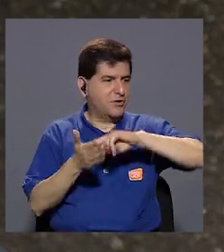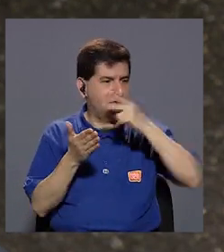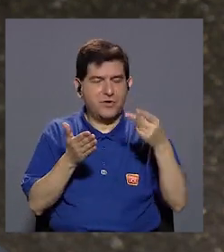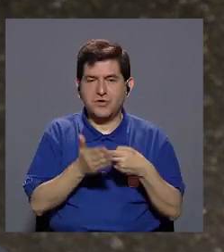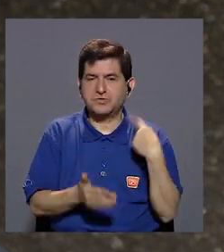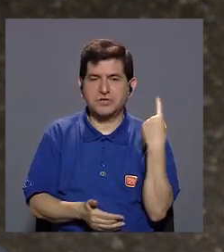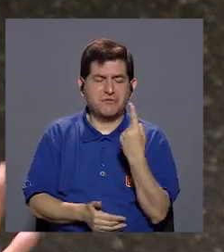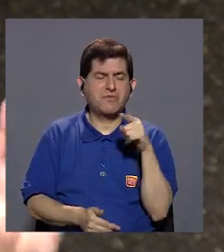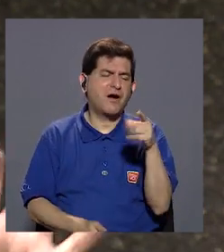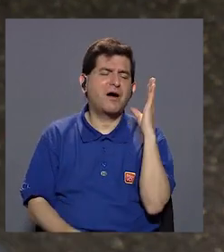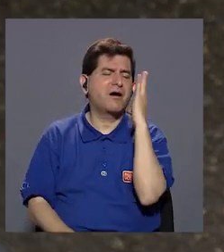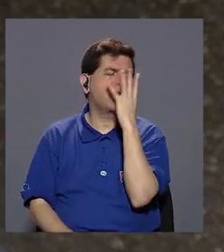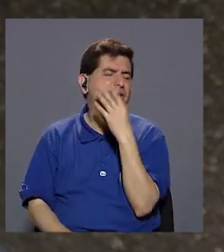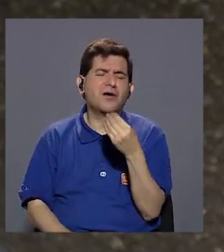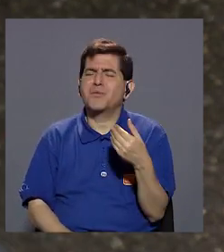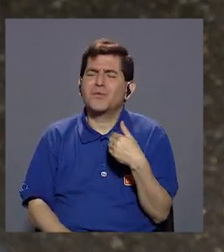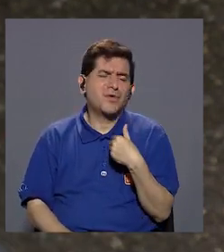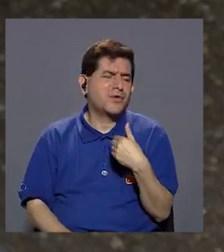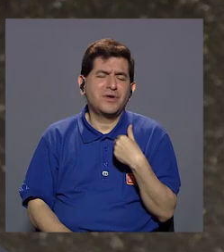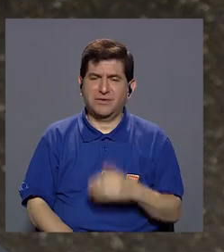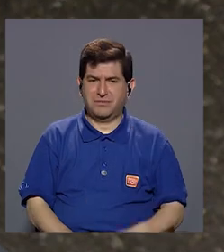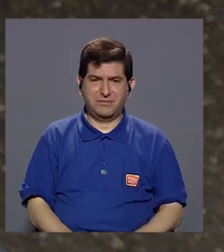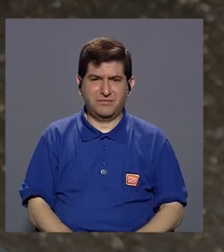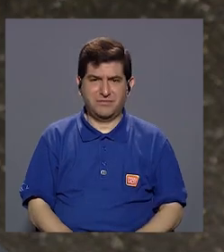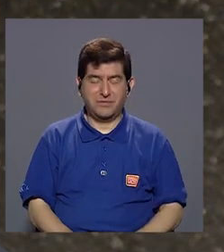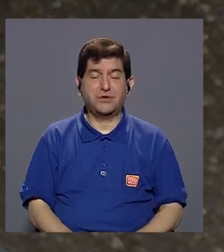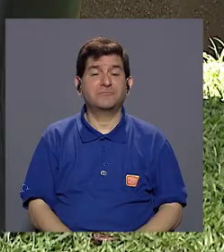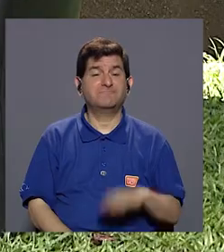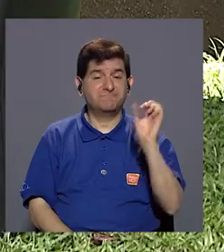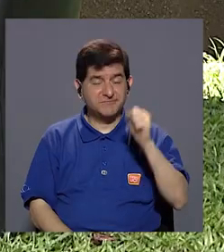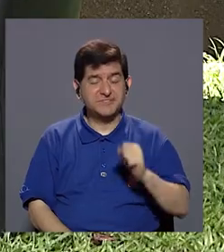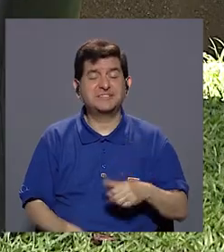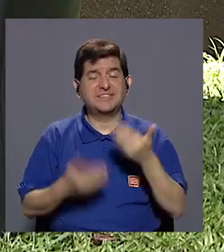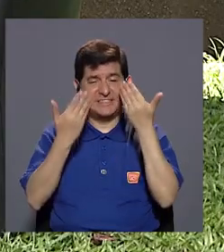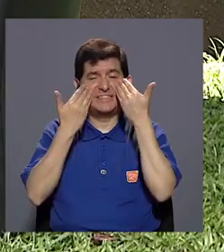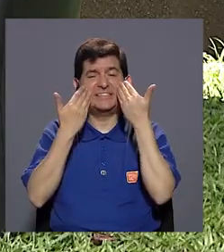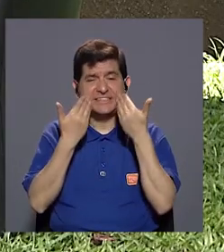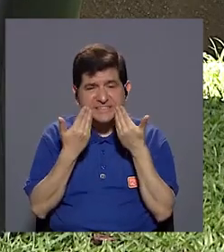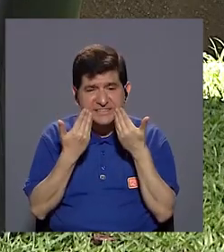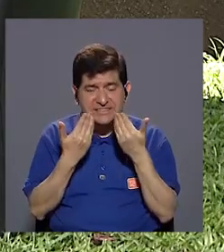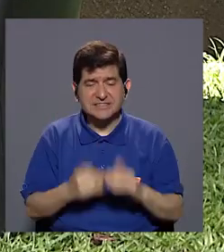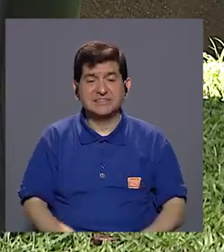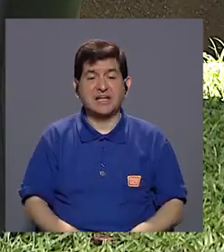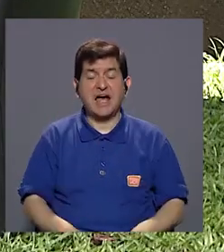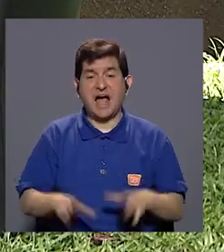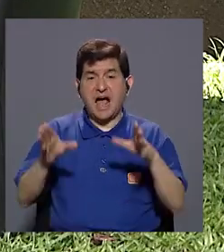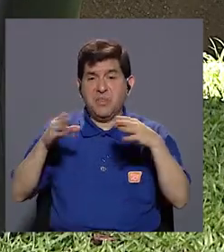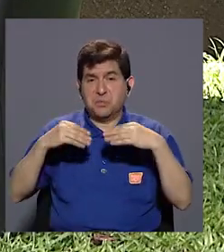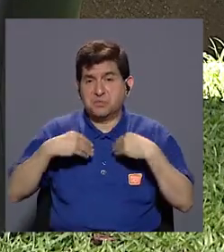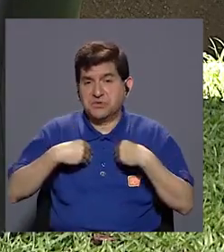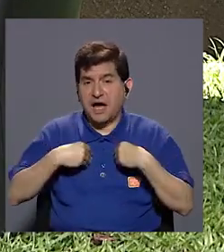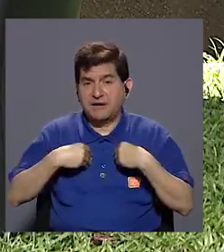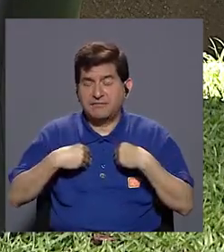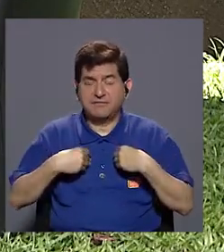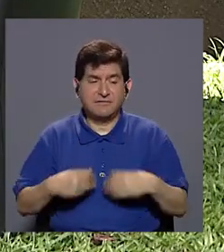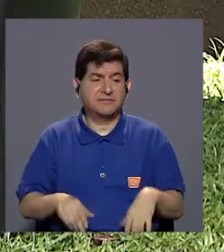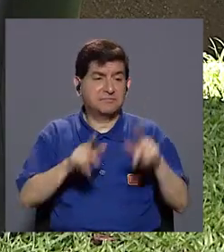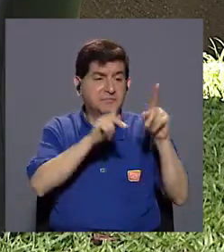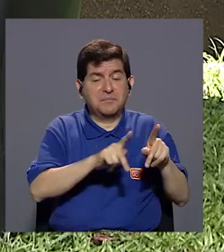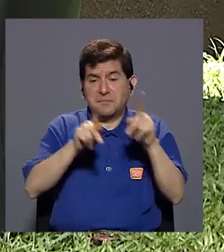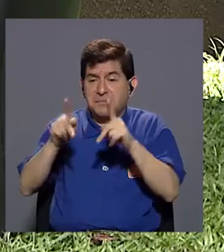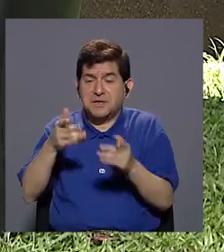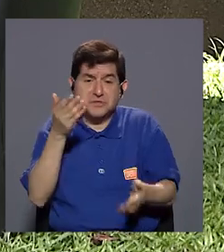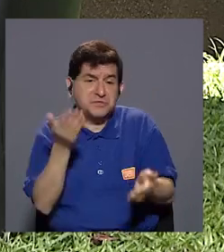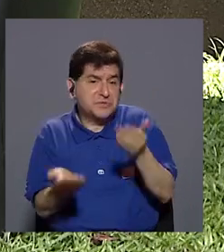solo porque qué lindo tener una mascota. Sí, es muy triste a veces ver que los adoptamos y mucha